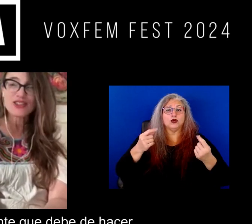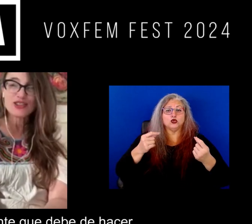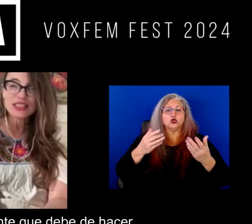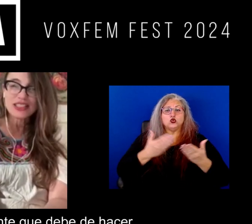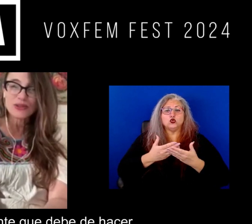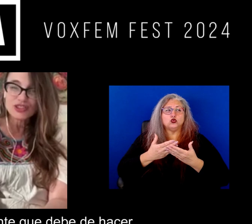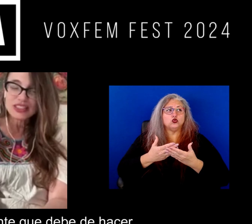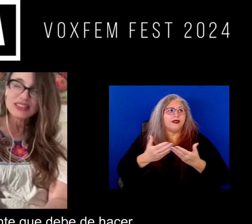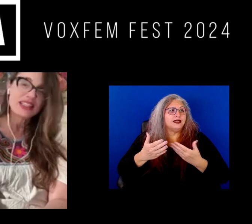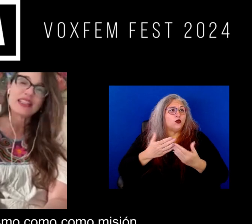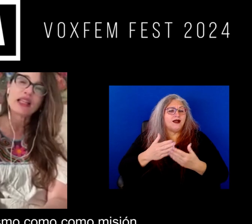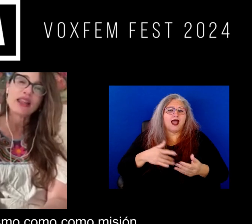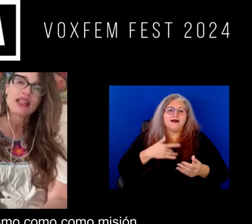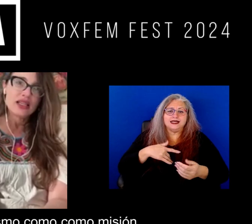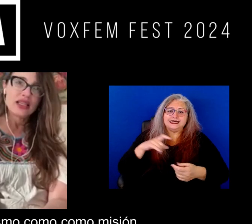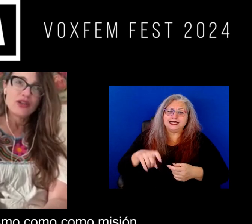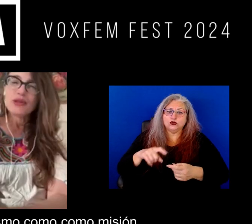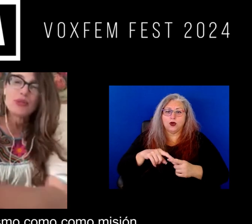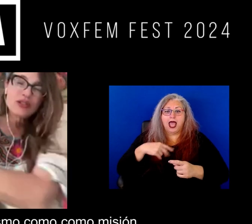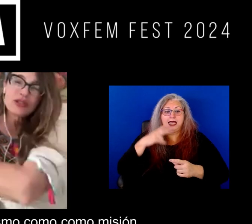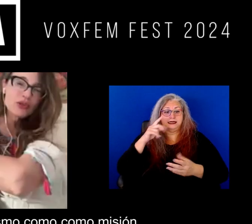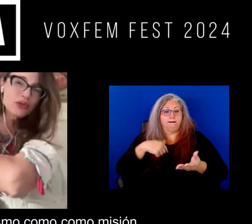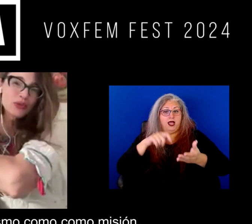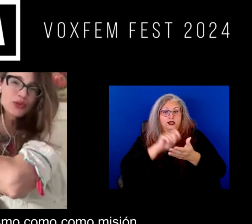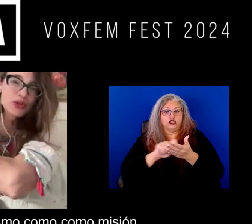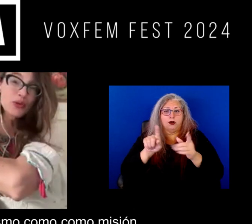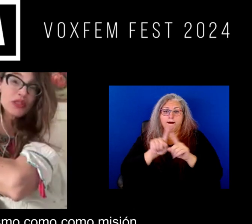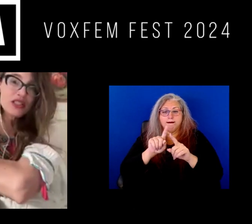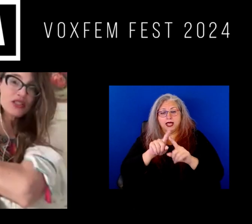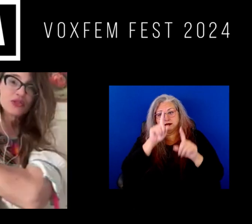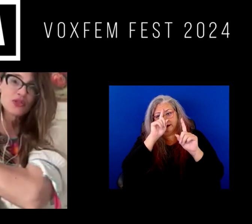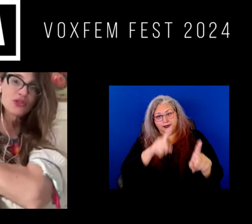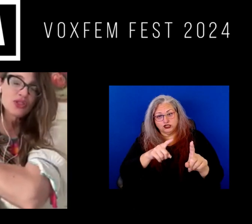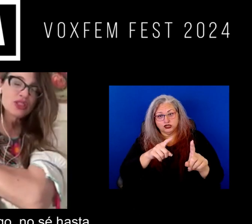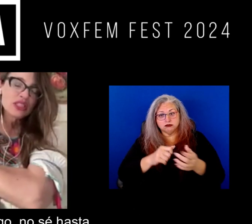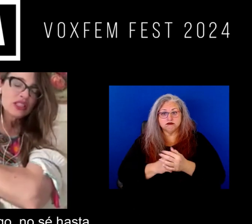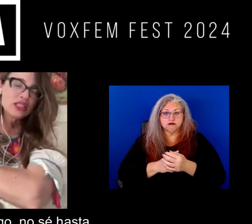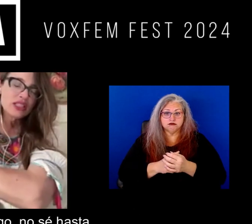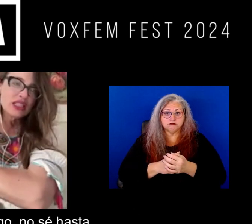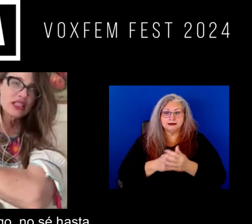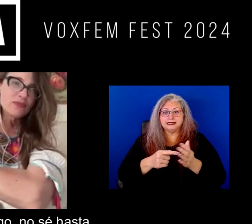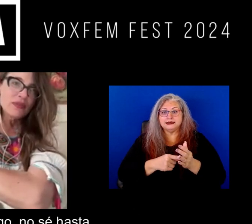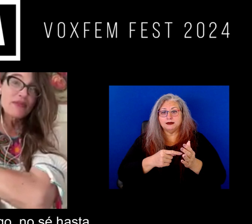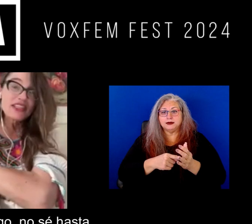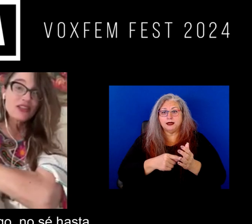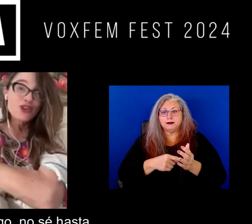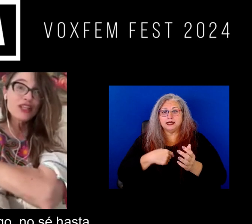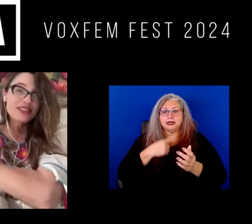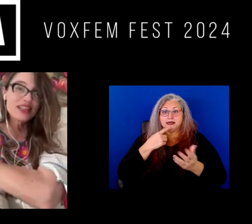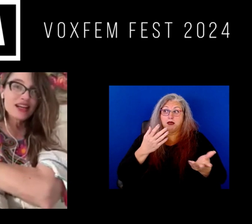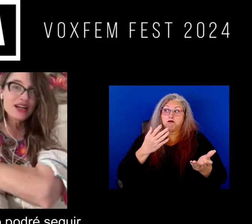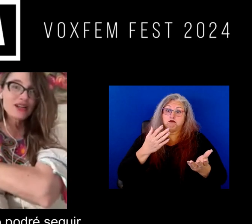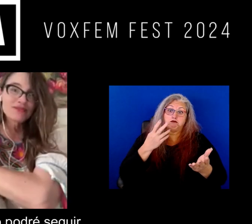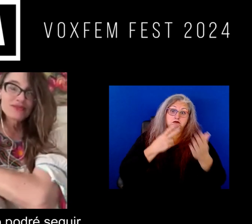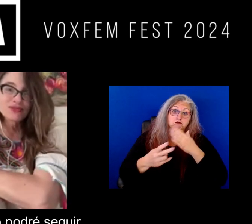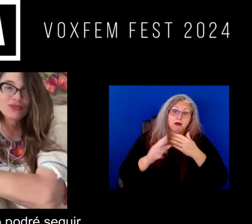hacer las cosas que uno siente que debe de hacer y yo veo el periodismo como como misión ¿no? a veces digo no sé